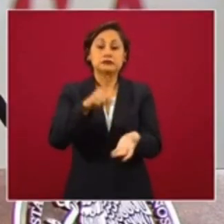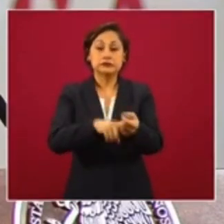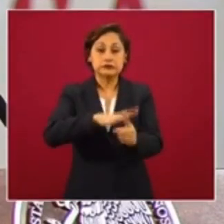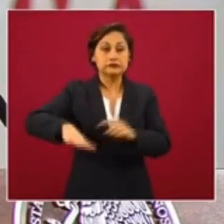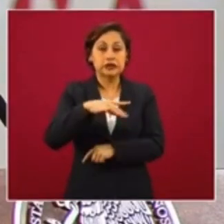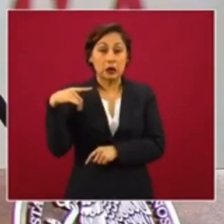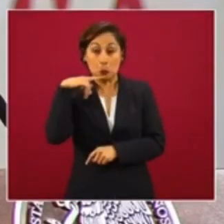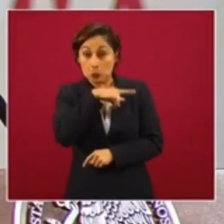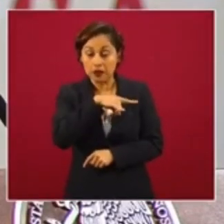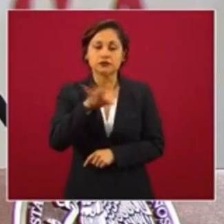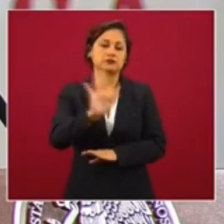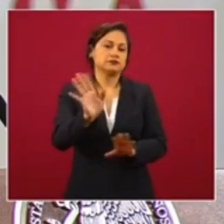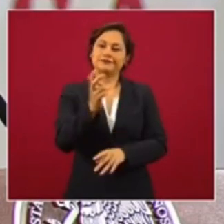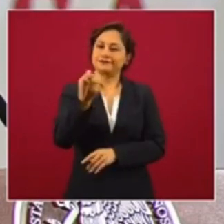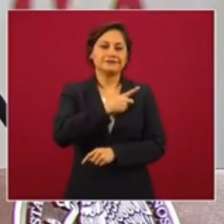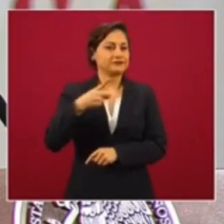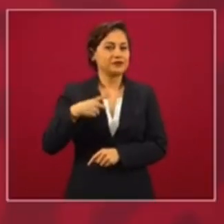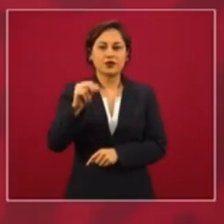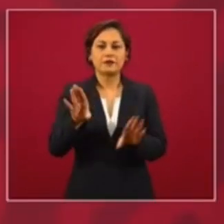¿cómo se van a ensarapar?